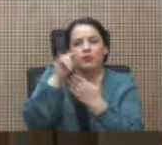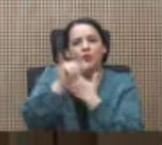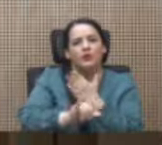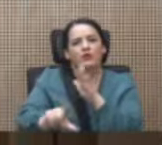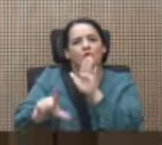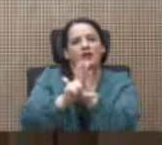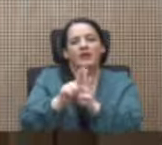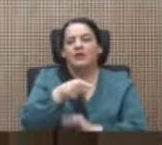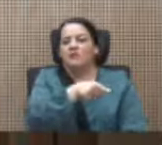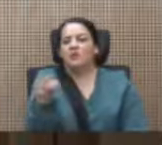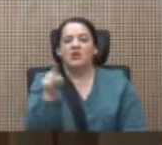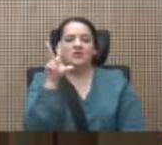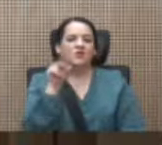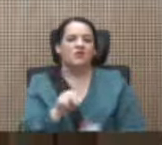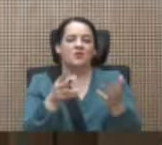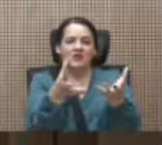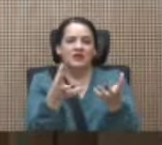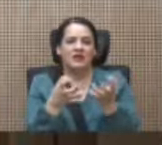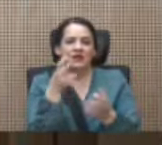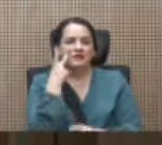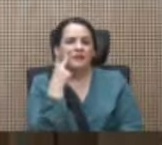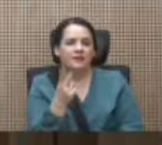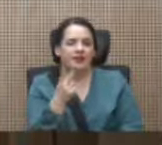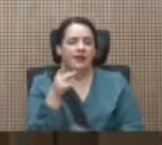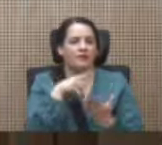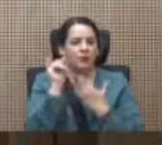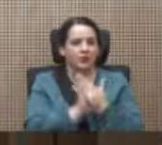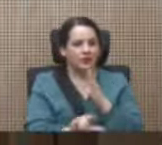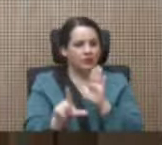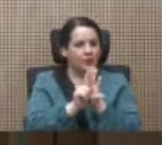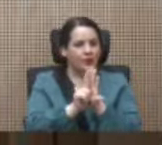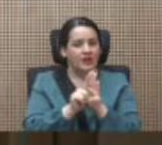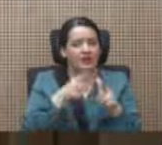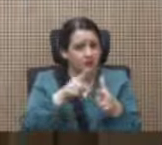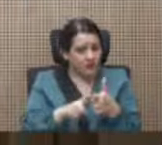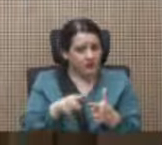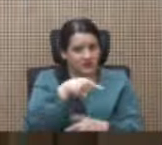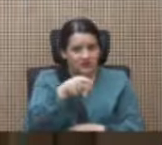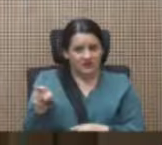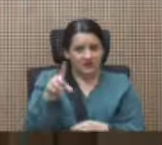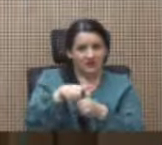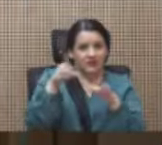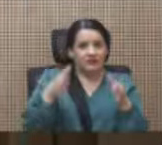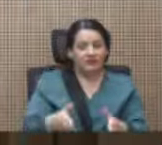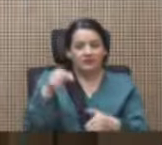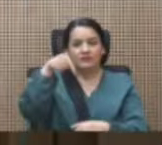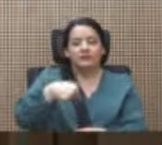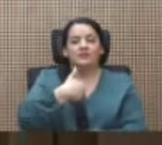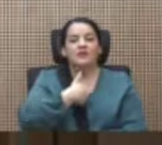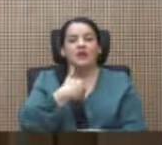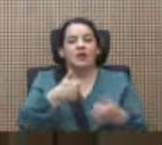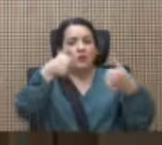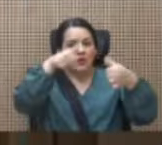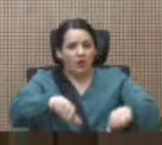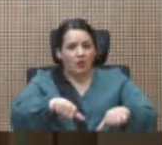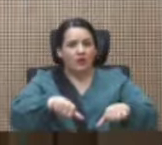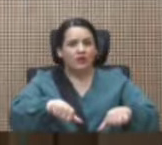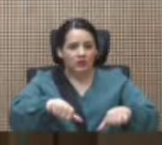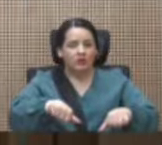no les da la gana que se vea entonces señores diputados aquí hay un acuerdo